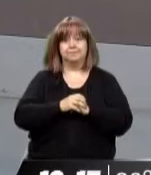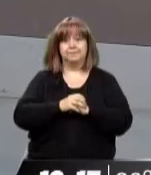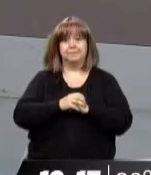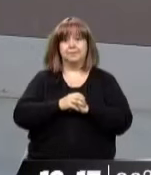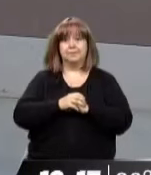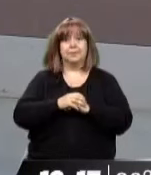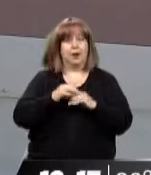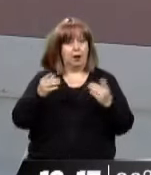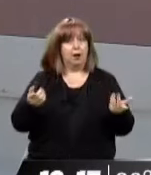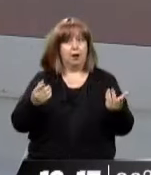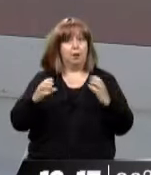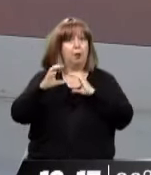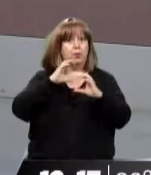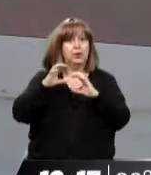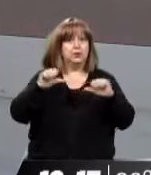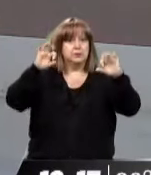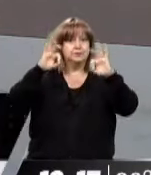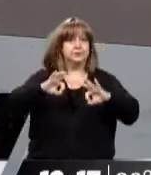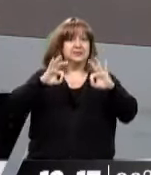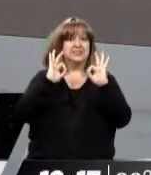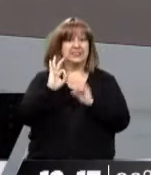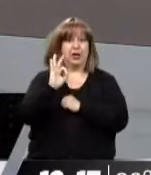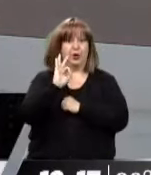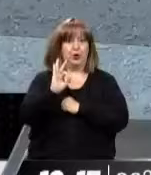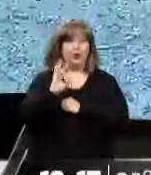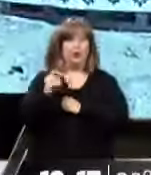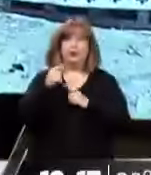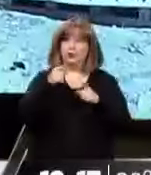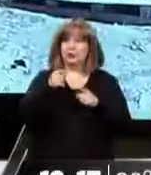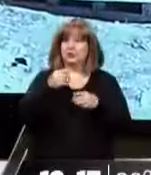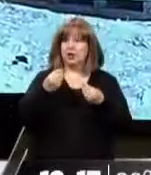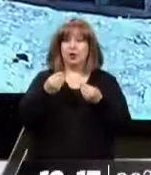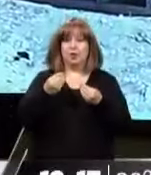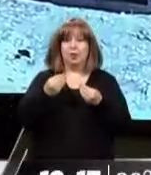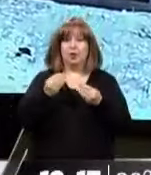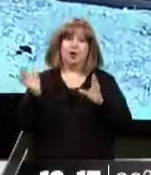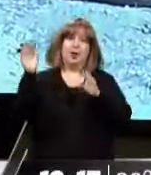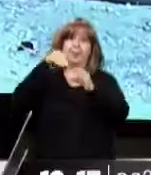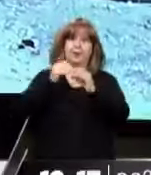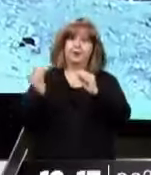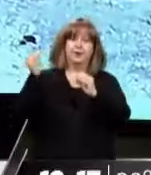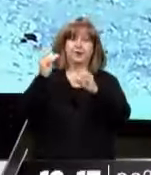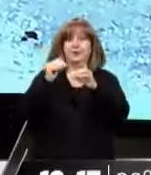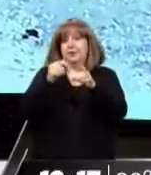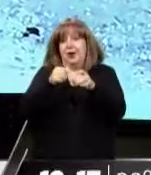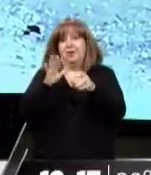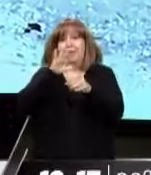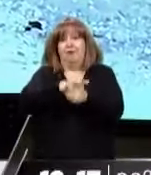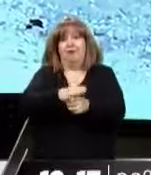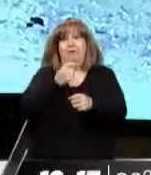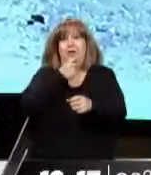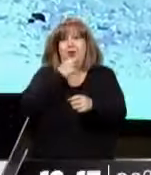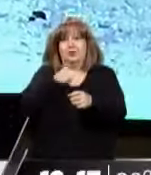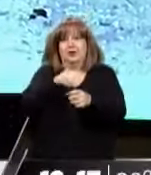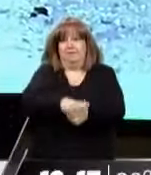eso, ¿no? No ha habido ningún tipo de comunicación. Claro. Por eso, entonces, ese va a ser uno de los argumentos fuertes en la defensa y el pedido de inconstitucionalidad o